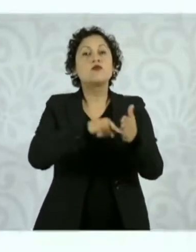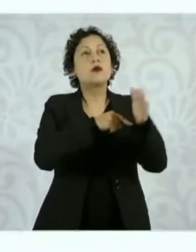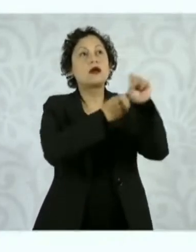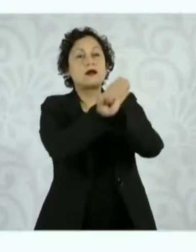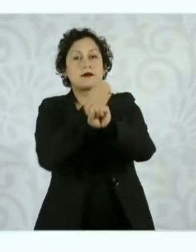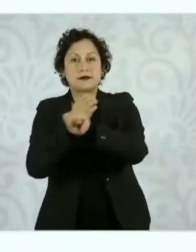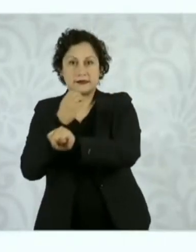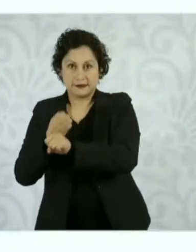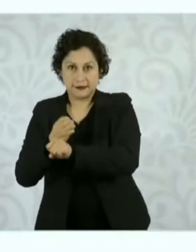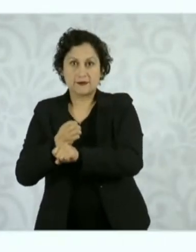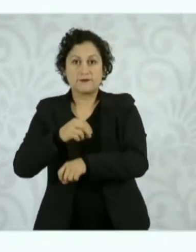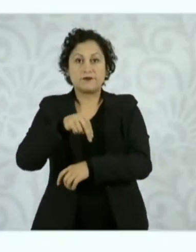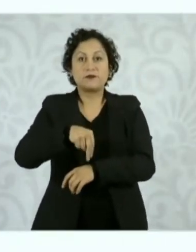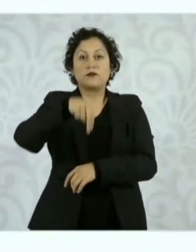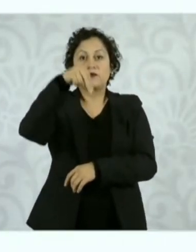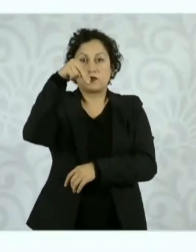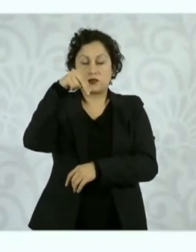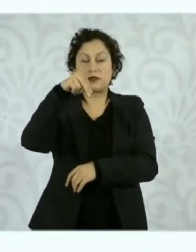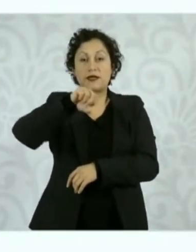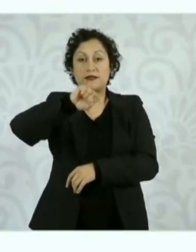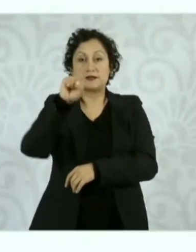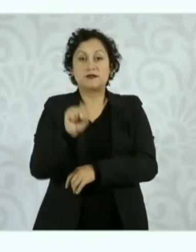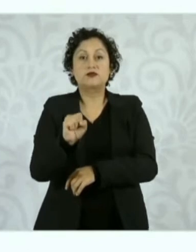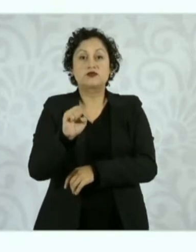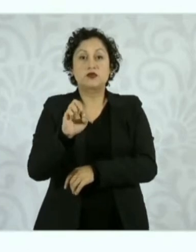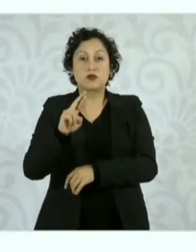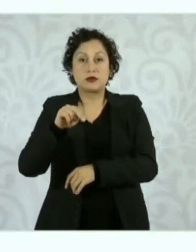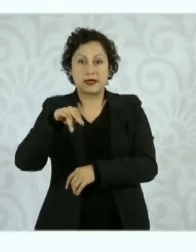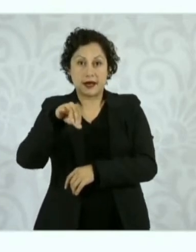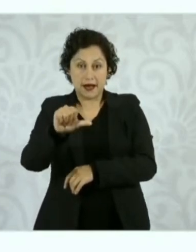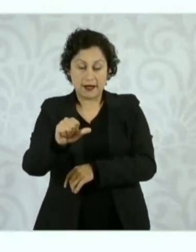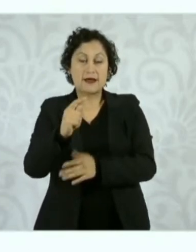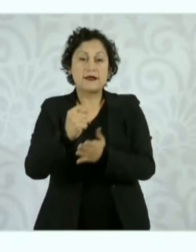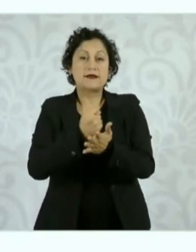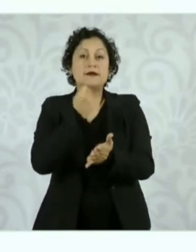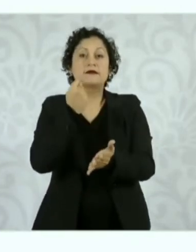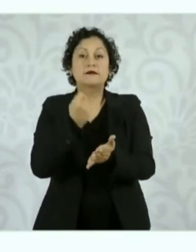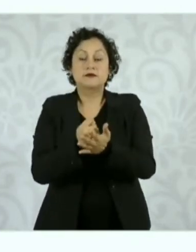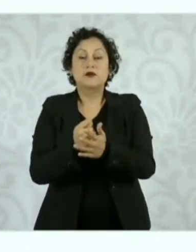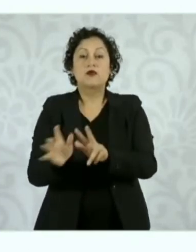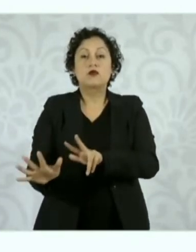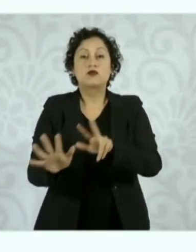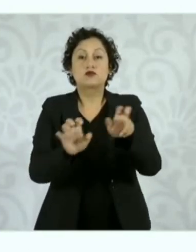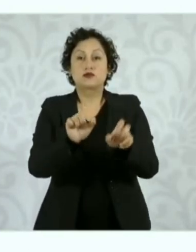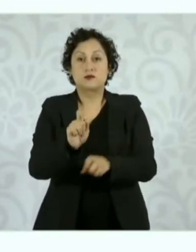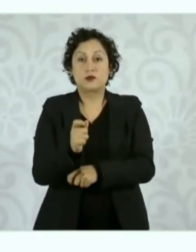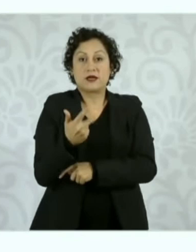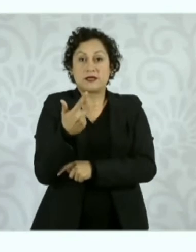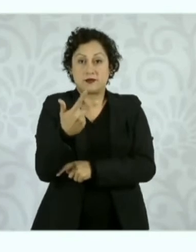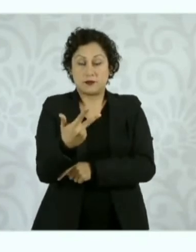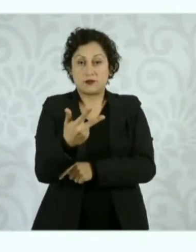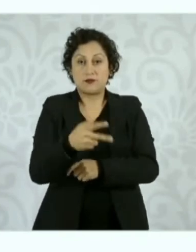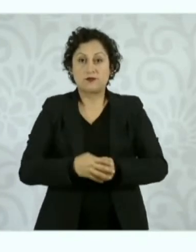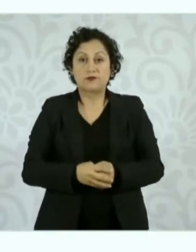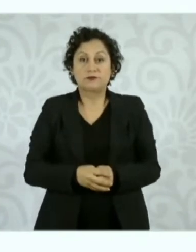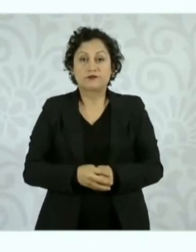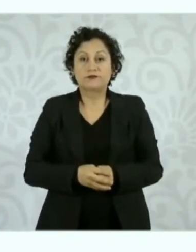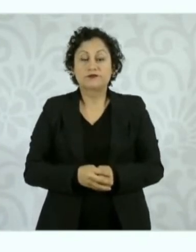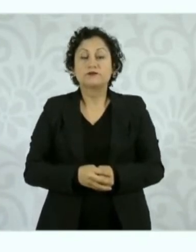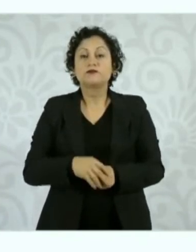En la zona norte, Soriana, Hiper, sucursal Ejército, en Tampico, Tamaulipas, con ochocientos veintiocho pesos con diez centavos.